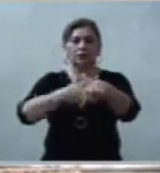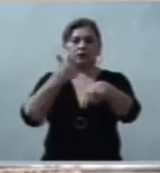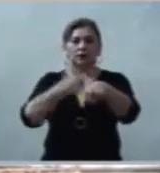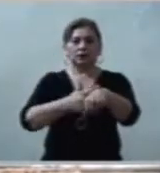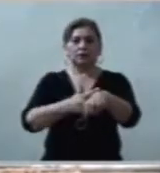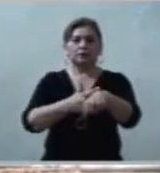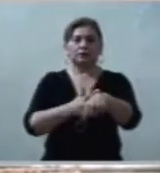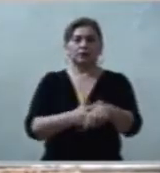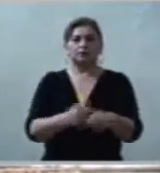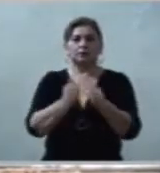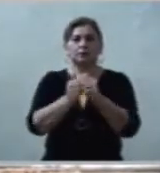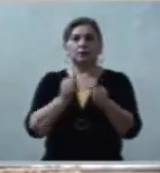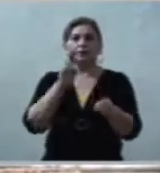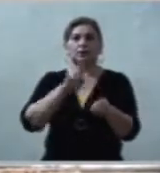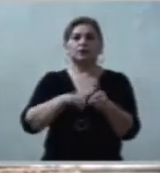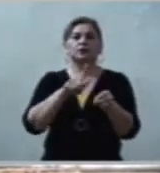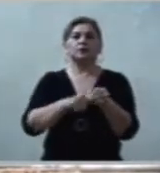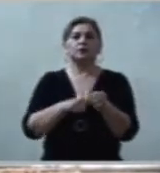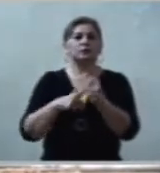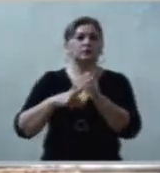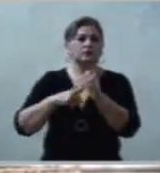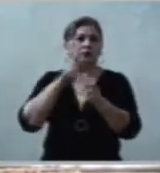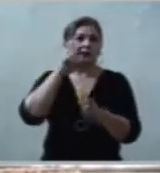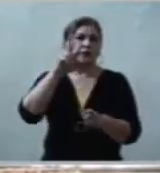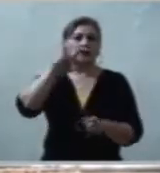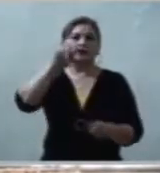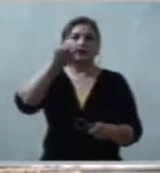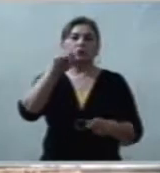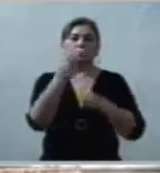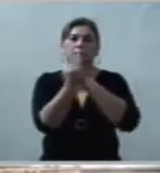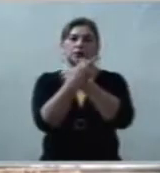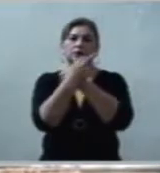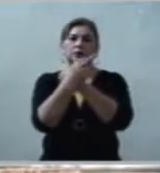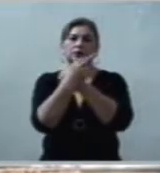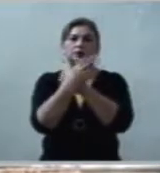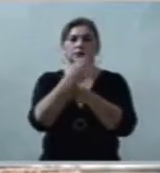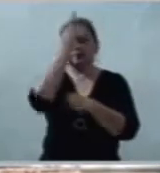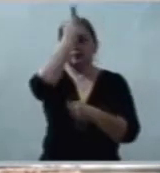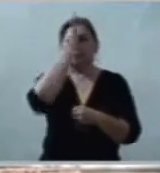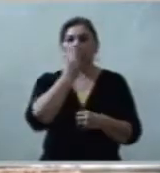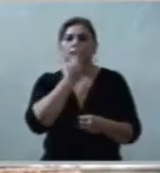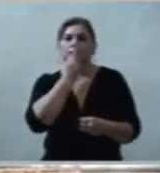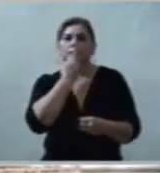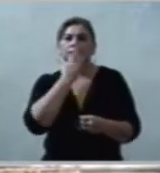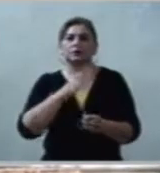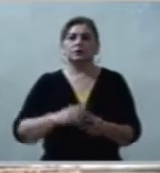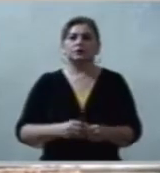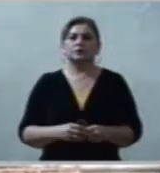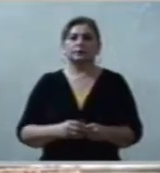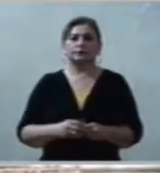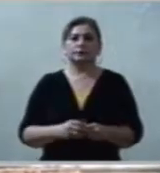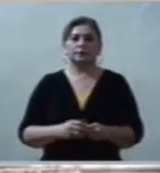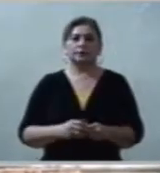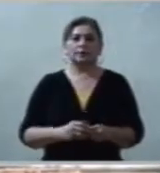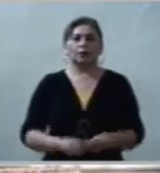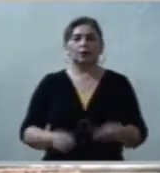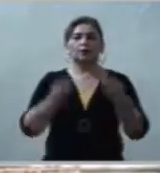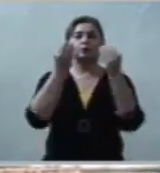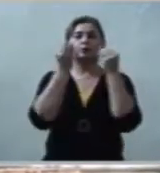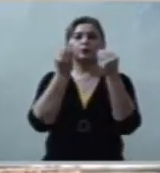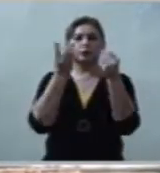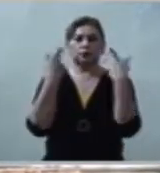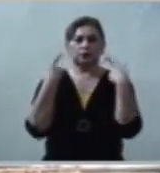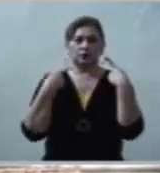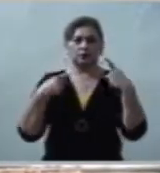o en el hospital siguen por televisión esta Santa Misa. Y a tanta gente,